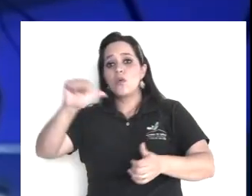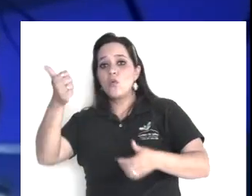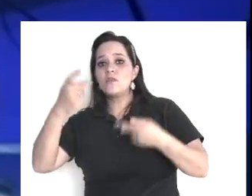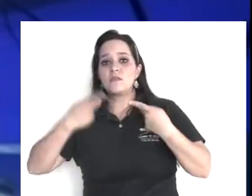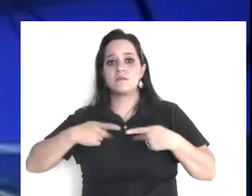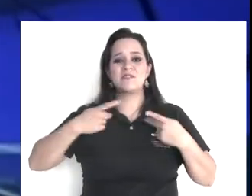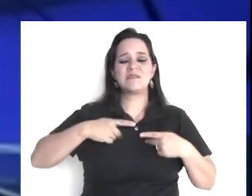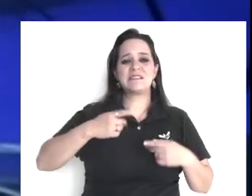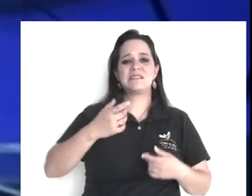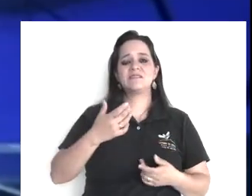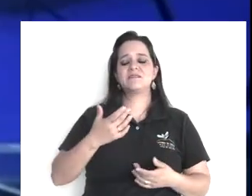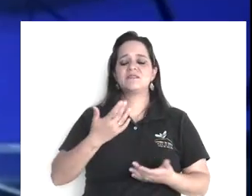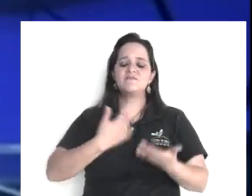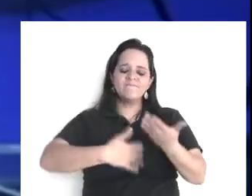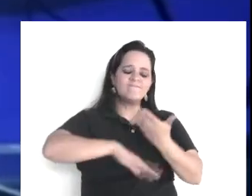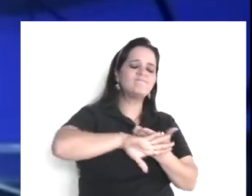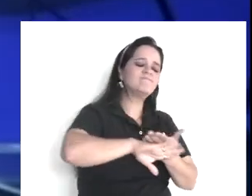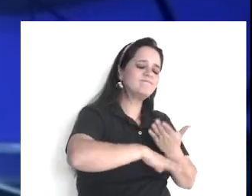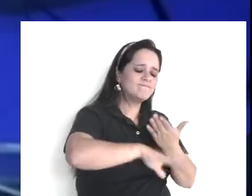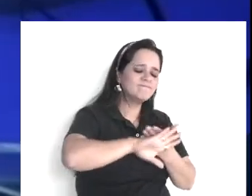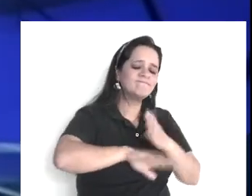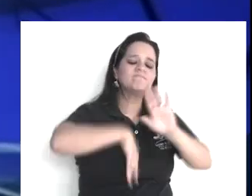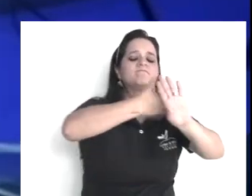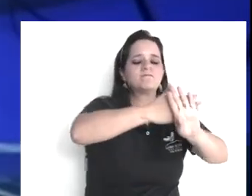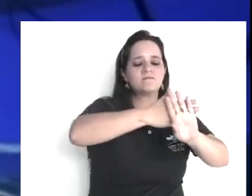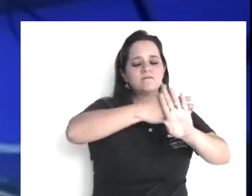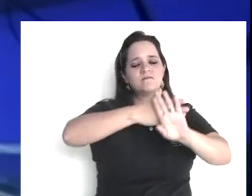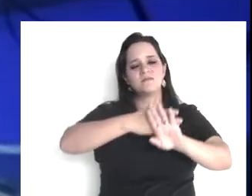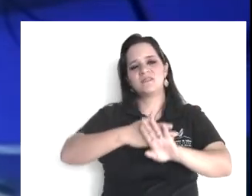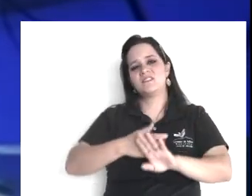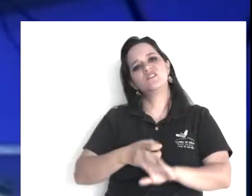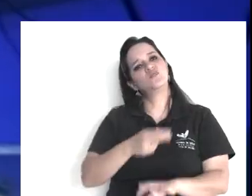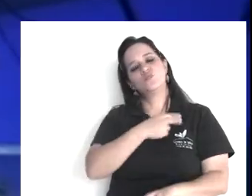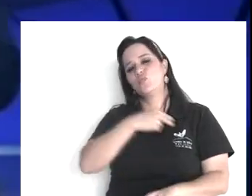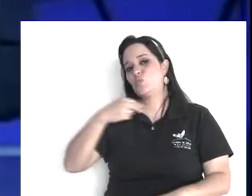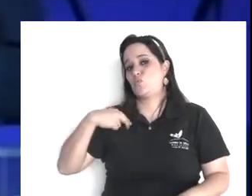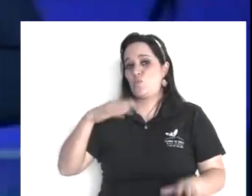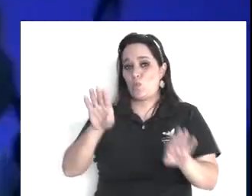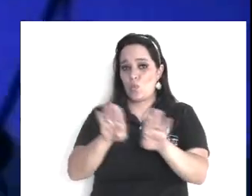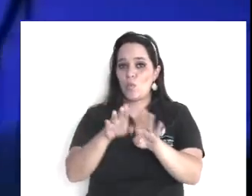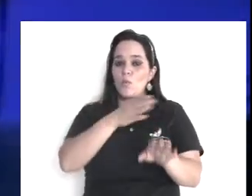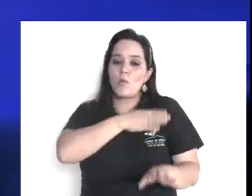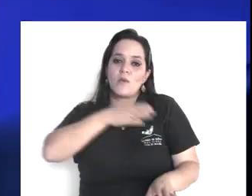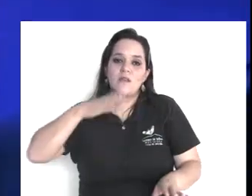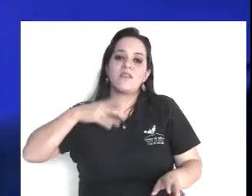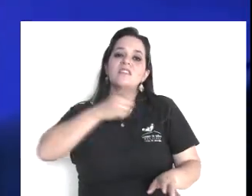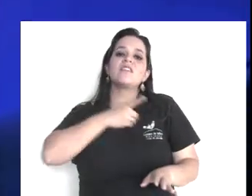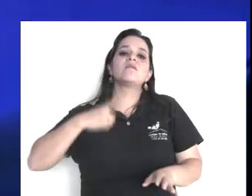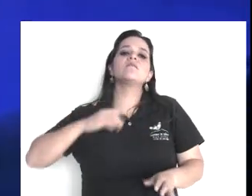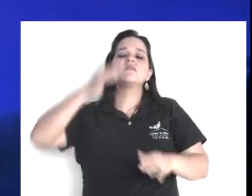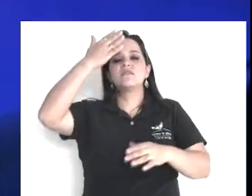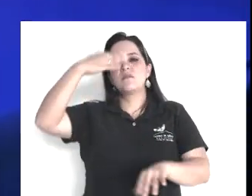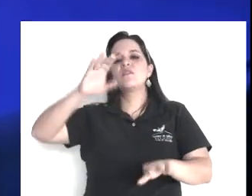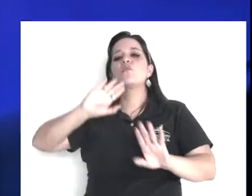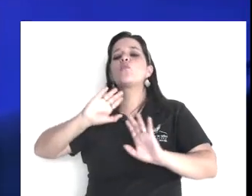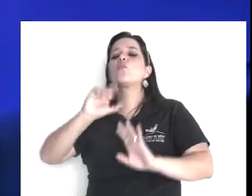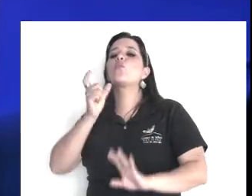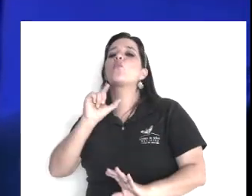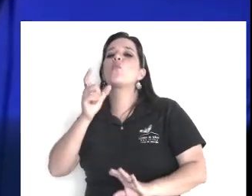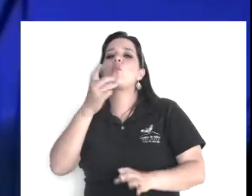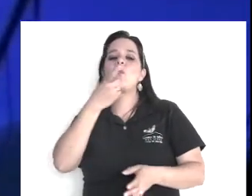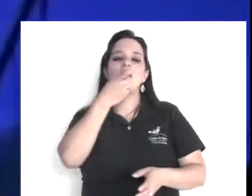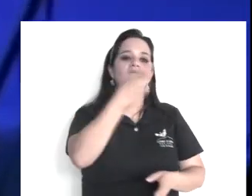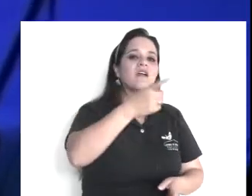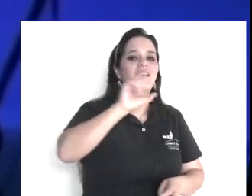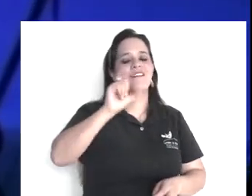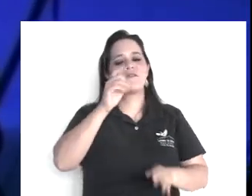y nosotros, tenemos que saber, dónde está la línea, para detenernos, alguien dijo lo siguiente, los rumores, son creados